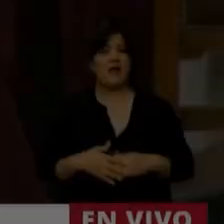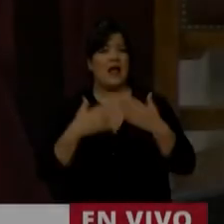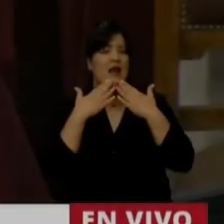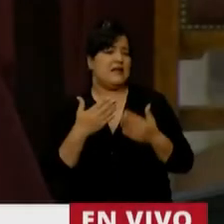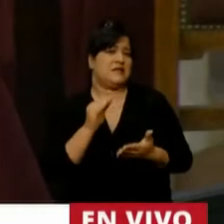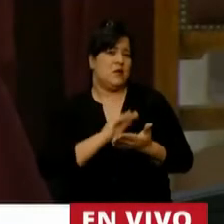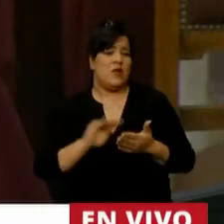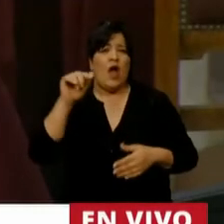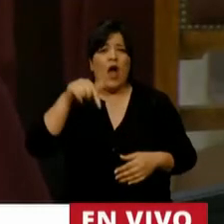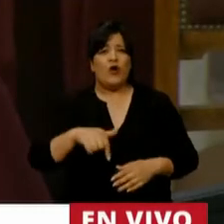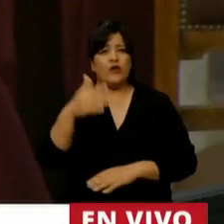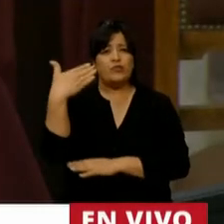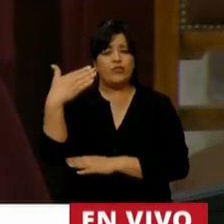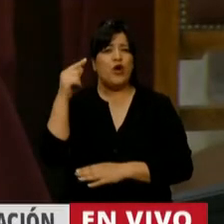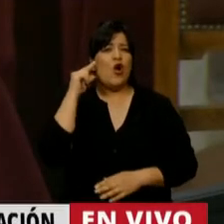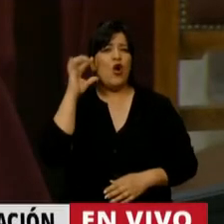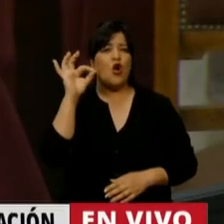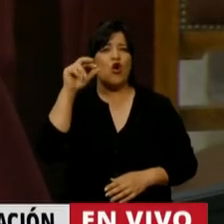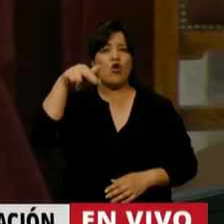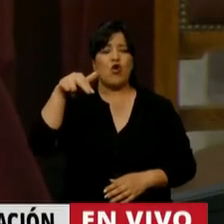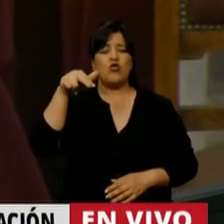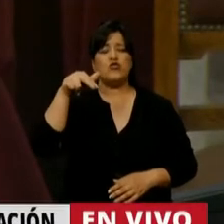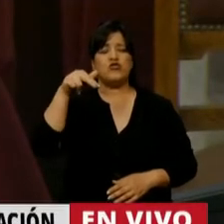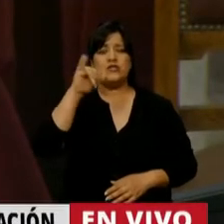El uso de la palabra el diputado Gonzalo del Cerro.